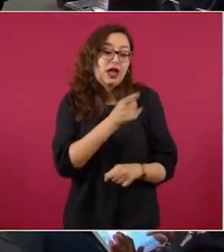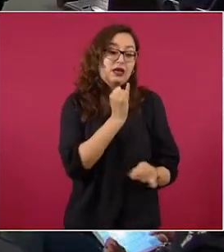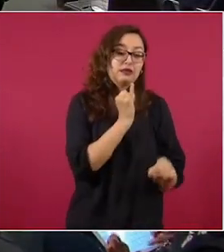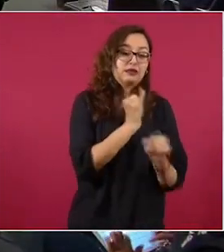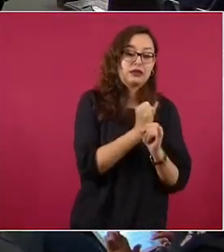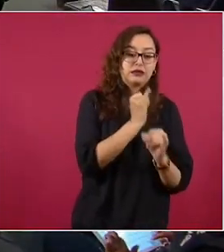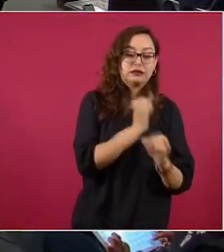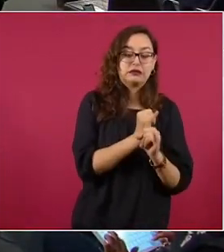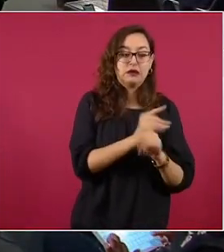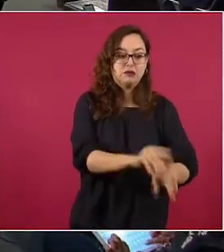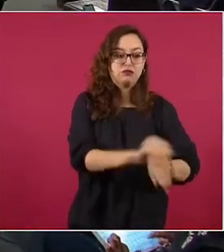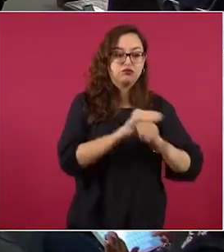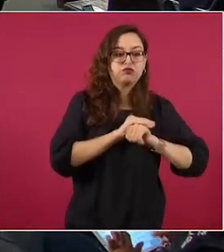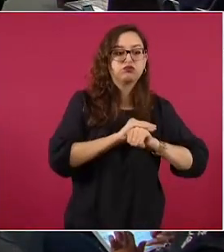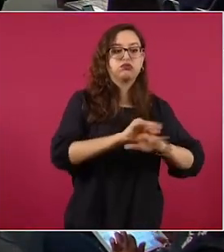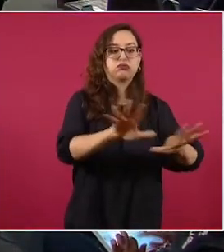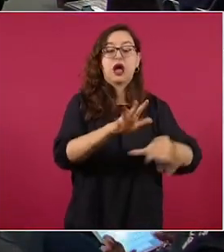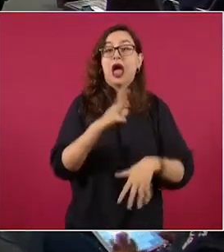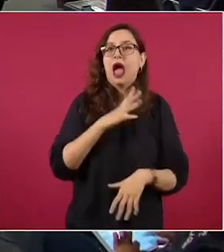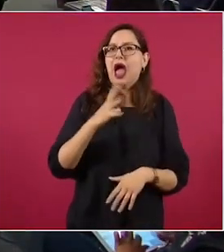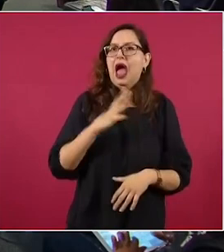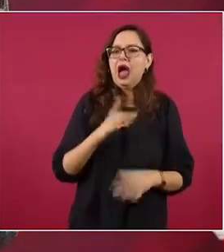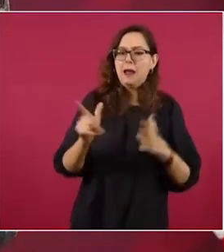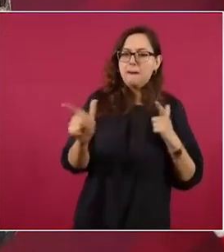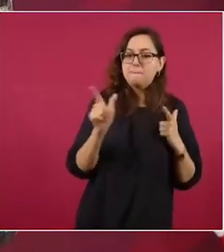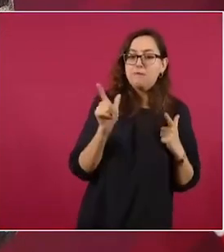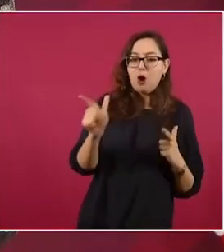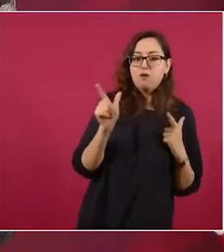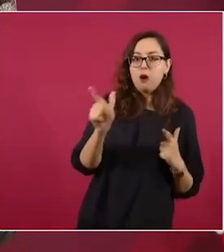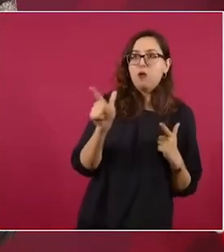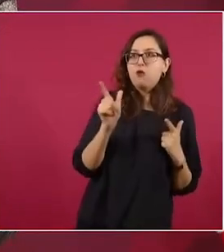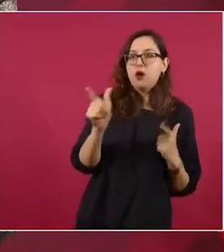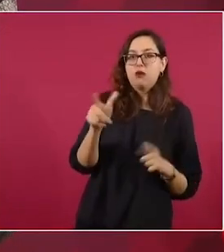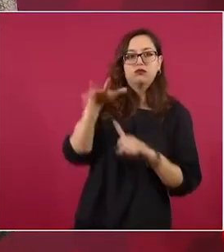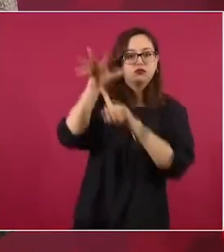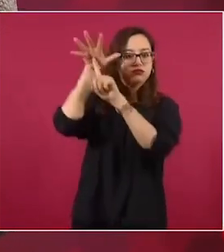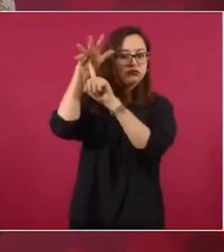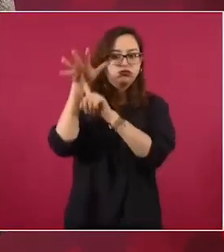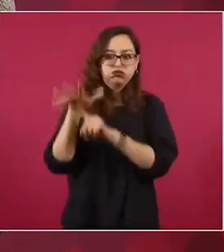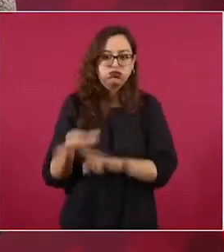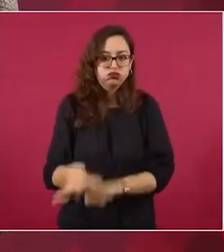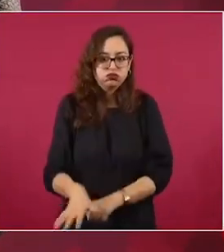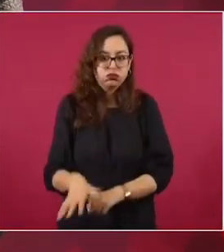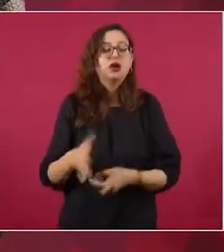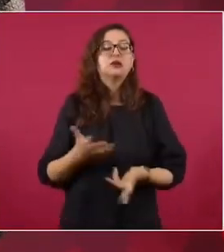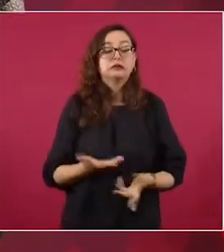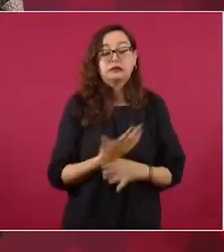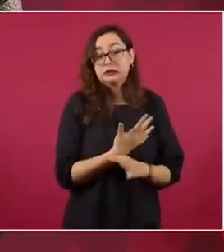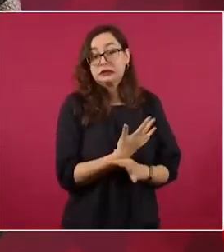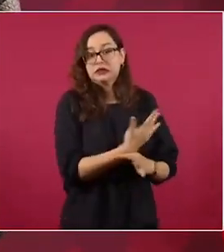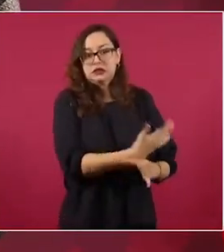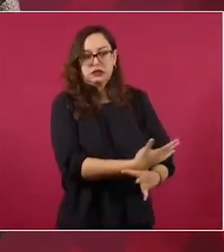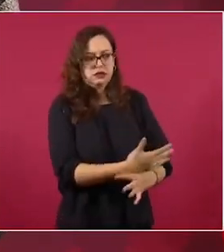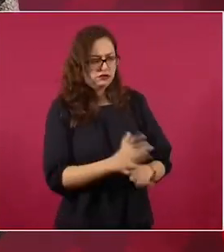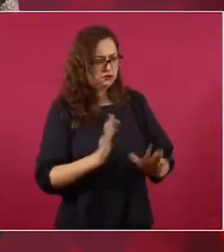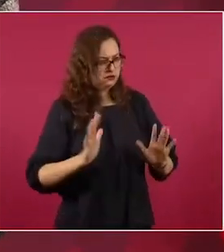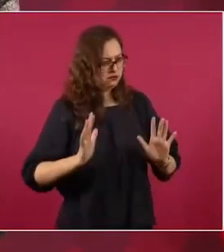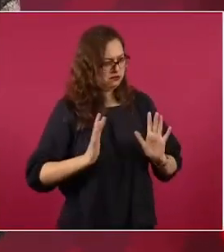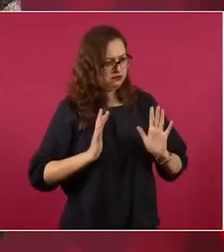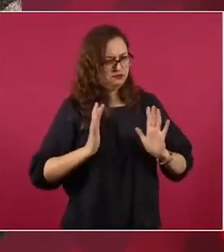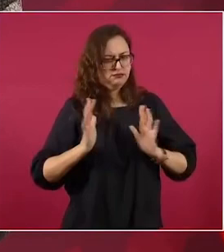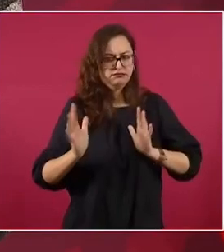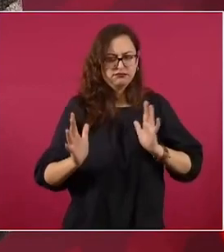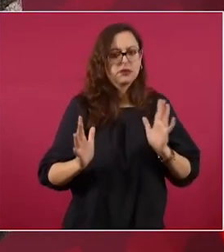se habló de disparos y de